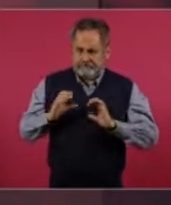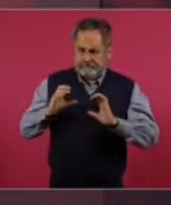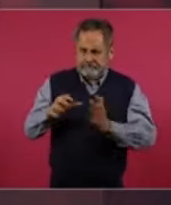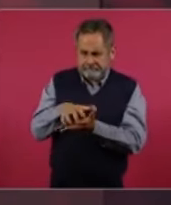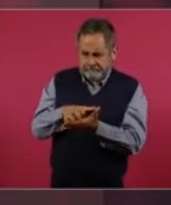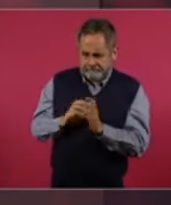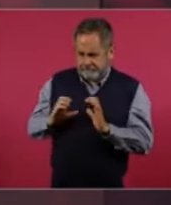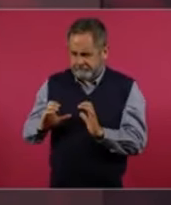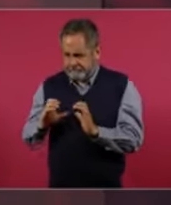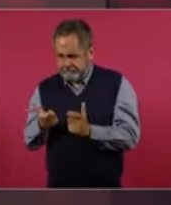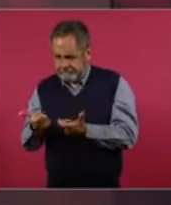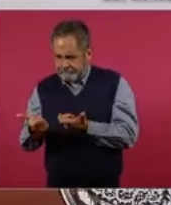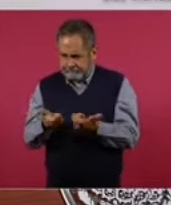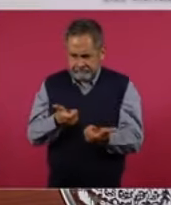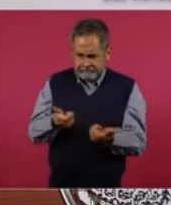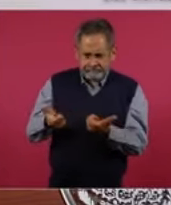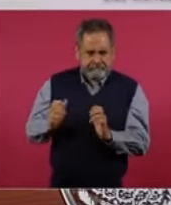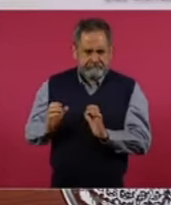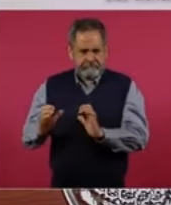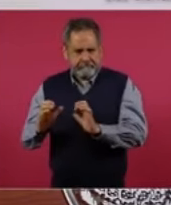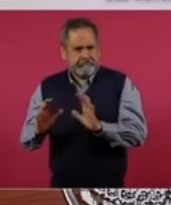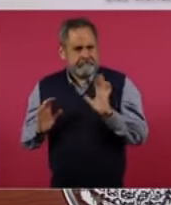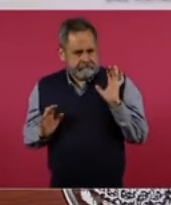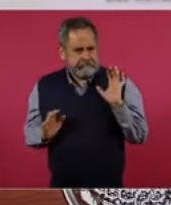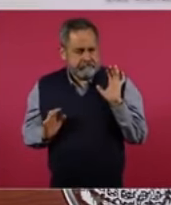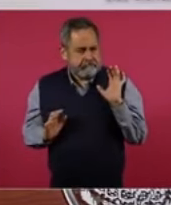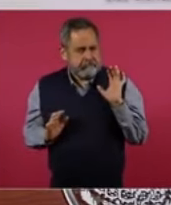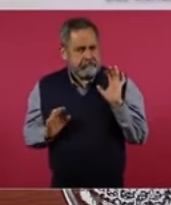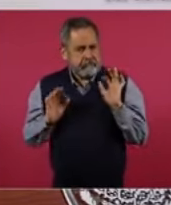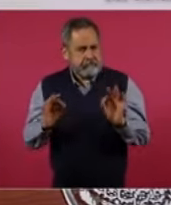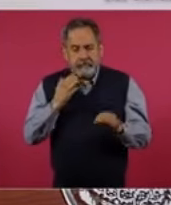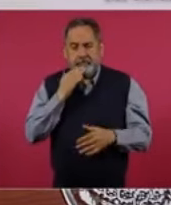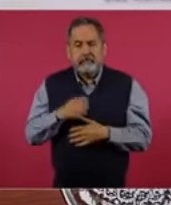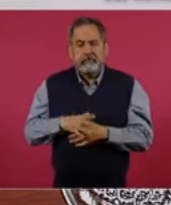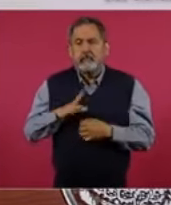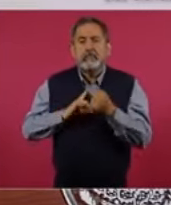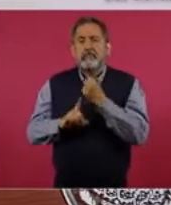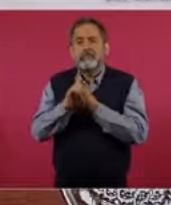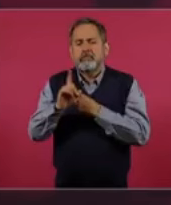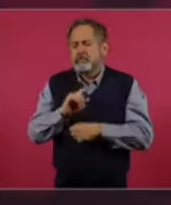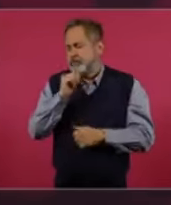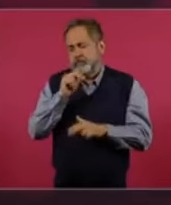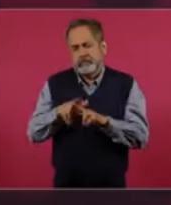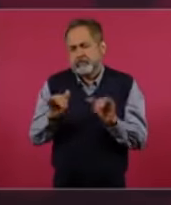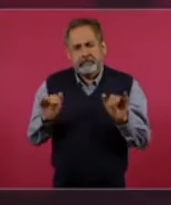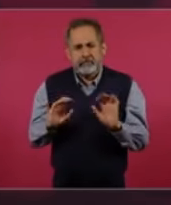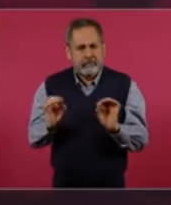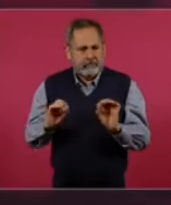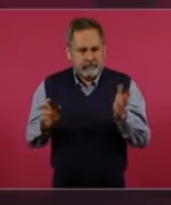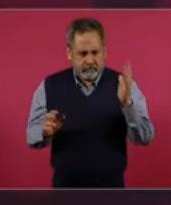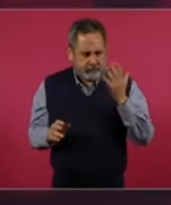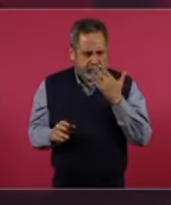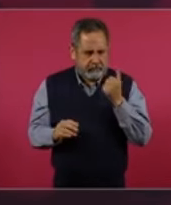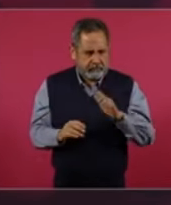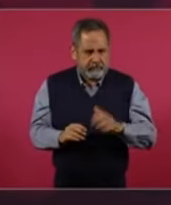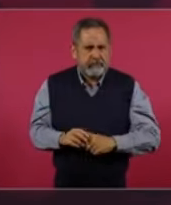no tenemos problemas de